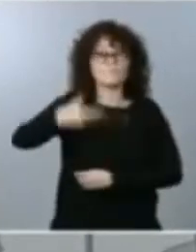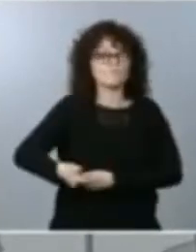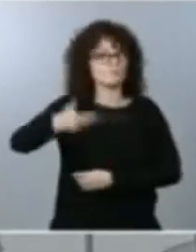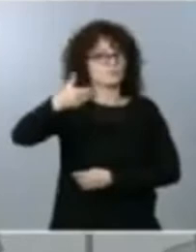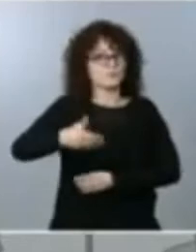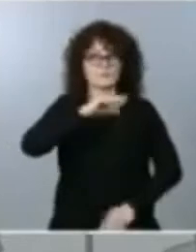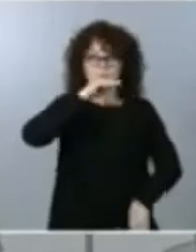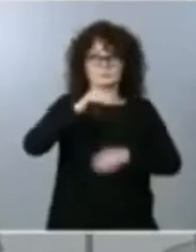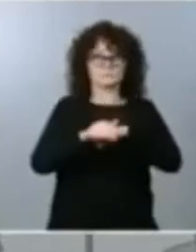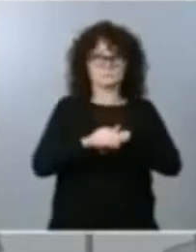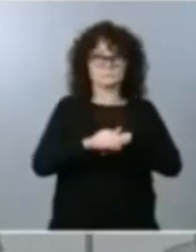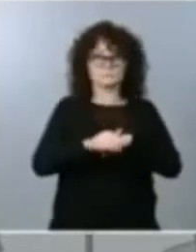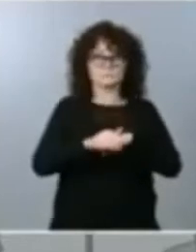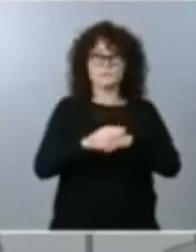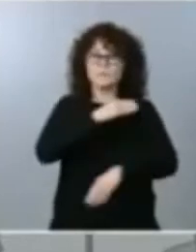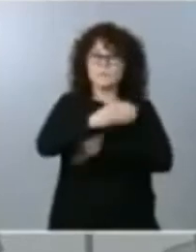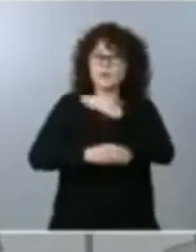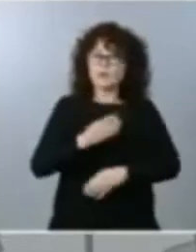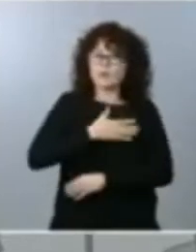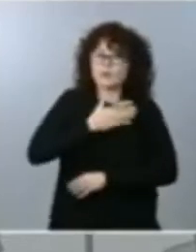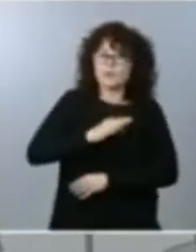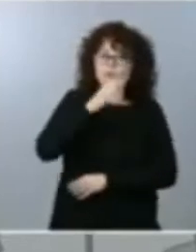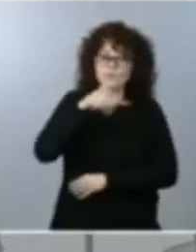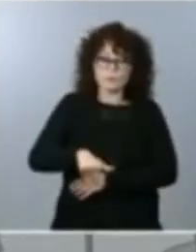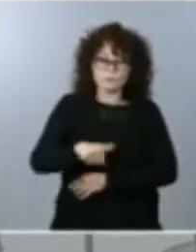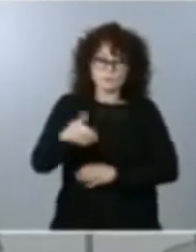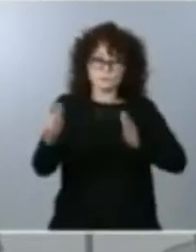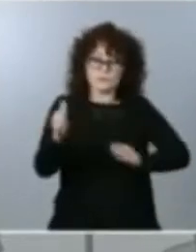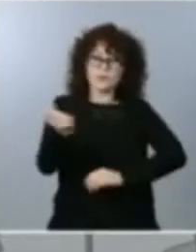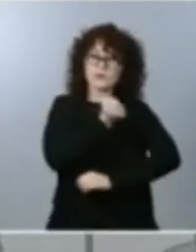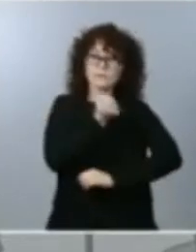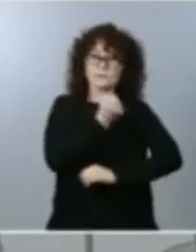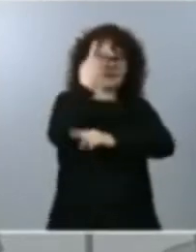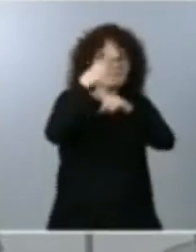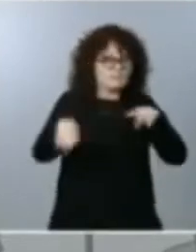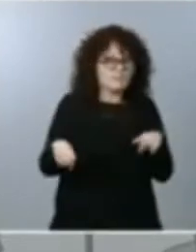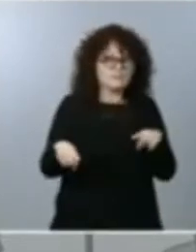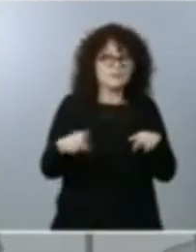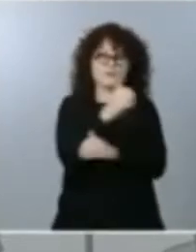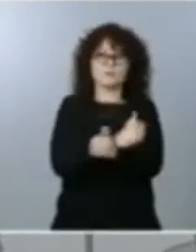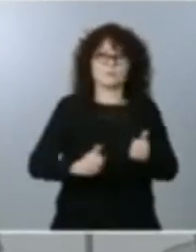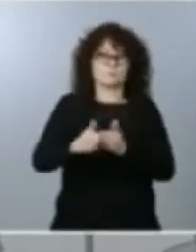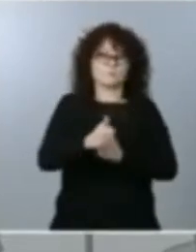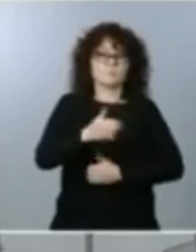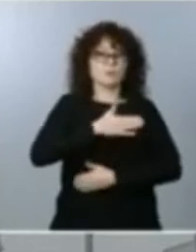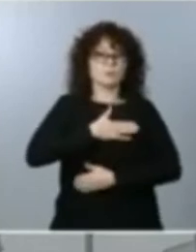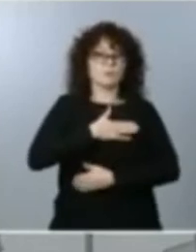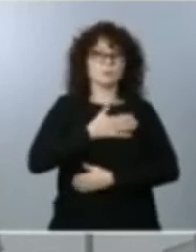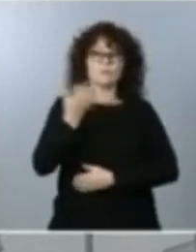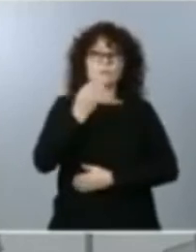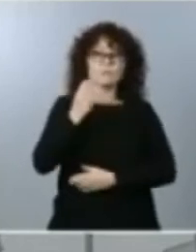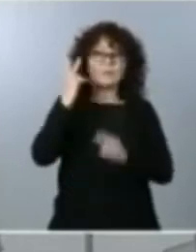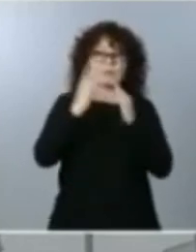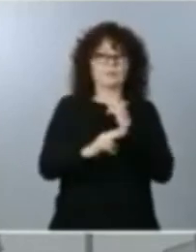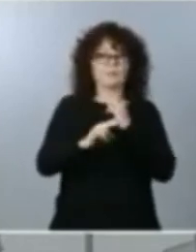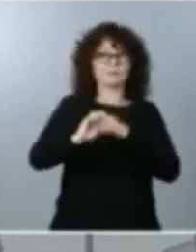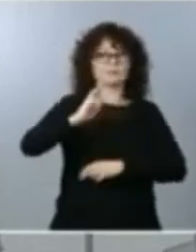porque en estas Navidades tan diferentes, nuestra prioridad debe ser evitar una tercera ola.